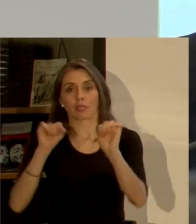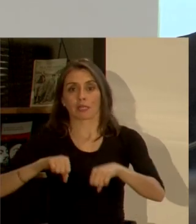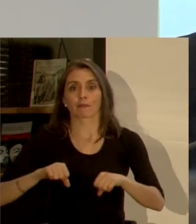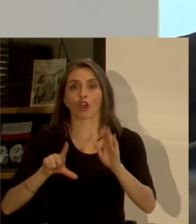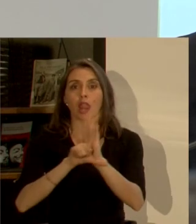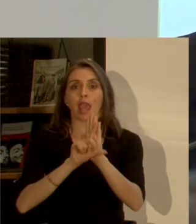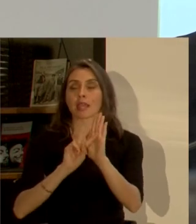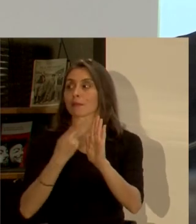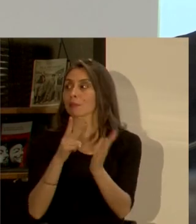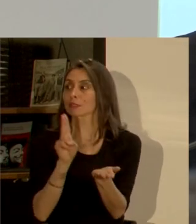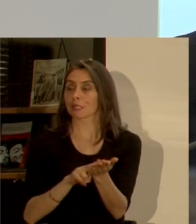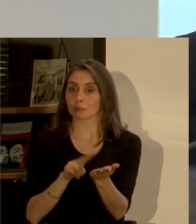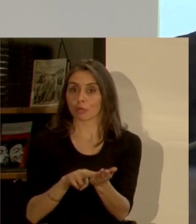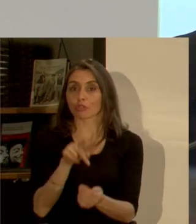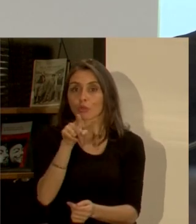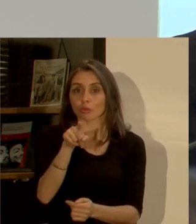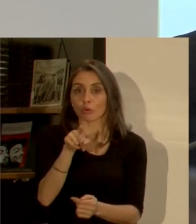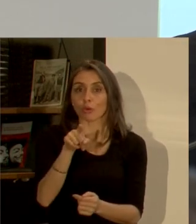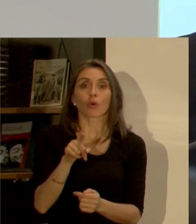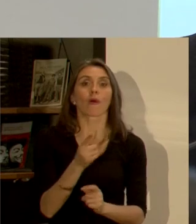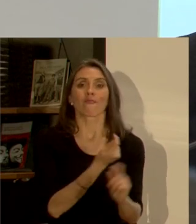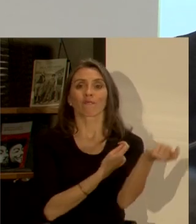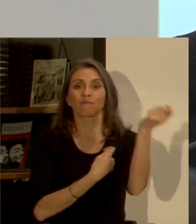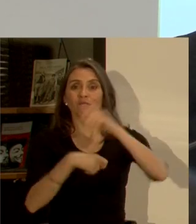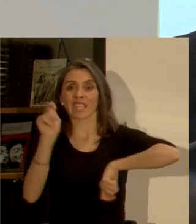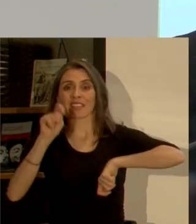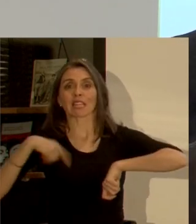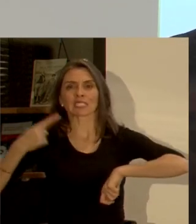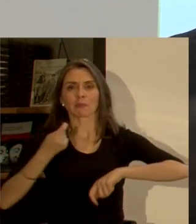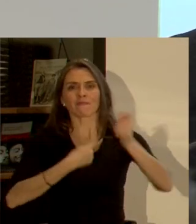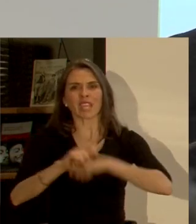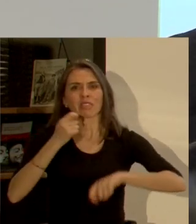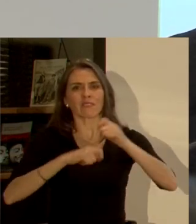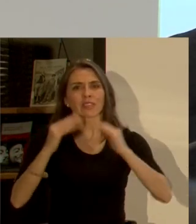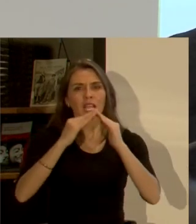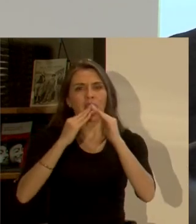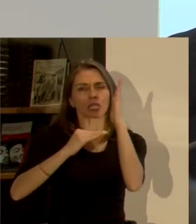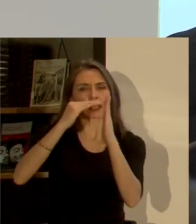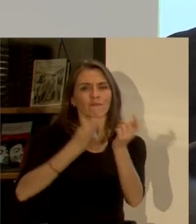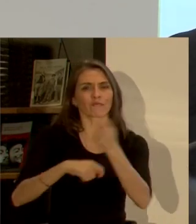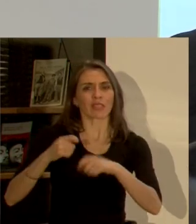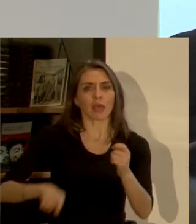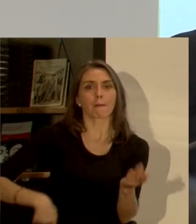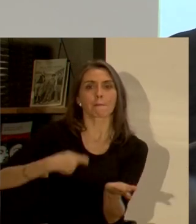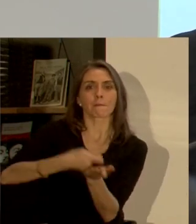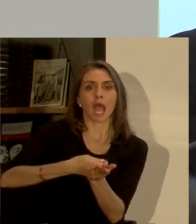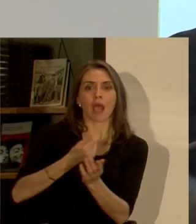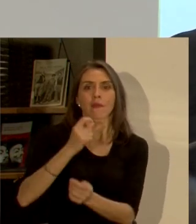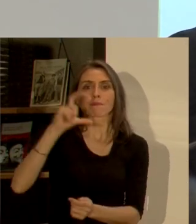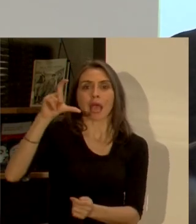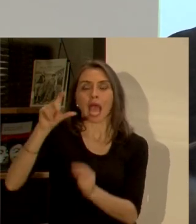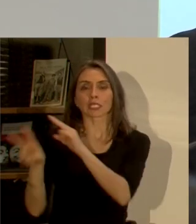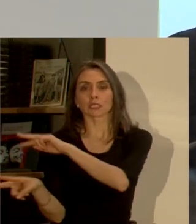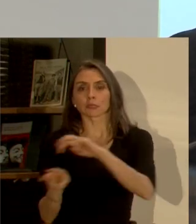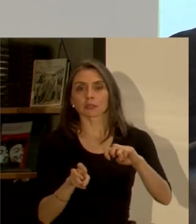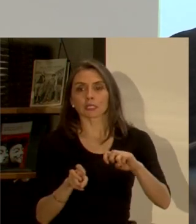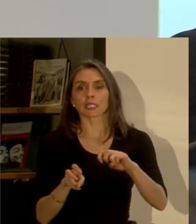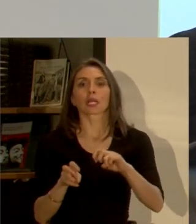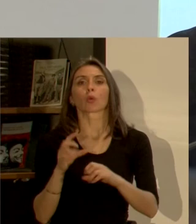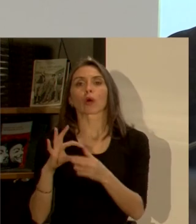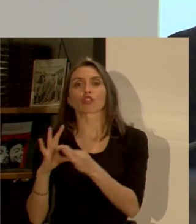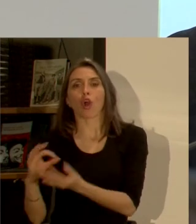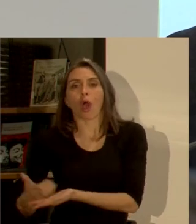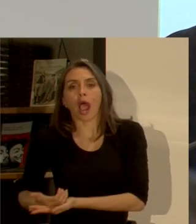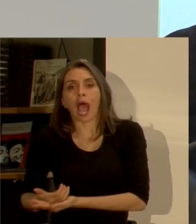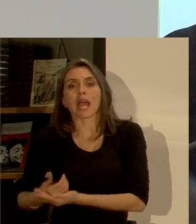reforma tributaria que te indica que si tú tienes regularidad en la venta de inmuebles tienes que pagar un mayor valor por sobre una ganancia de 8.000 UF